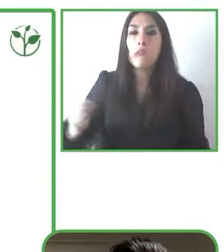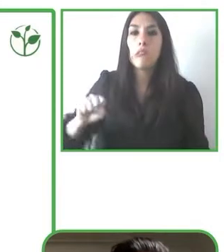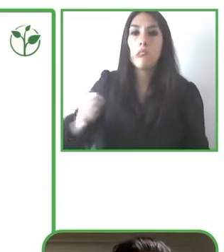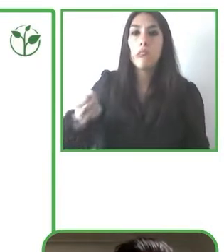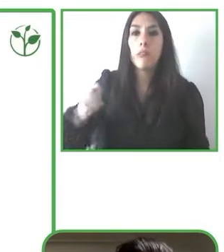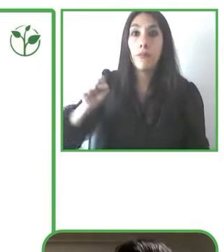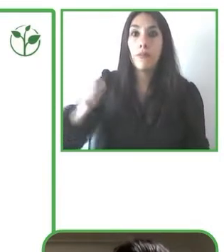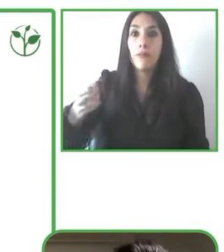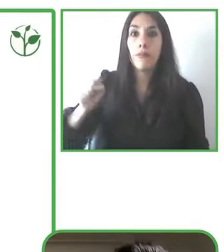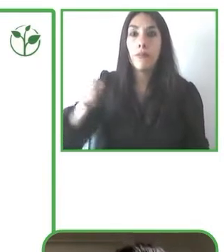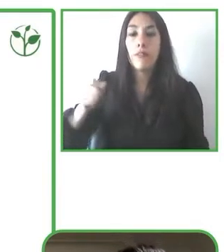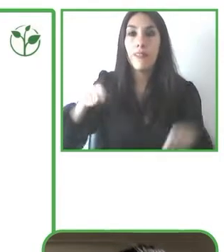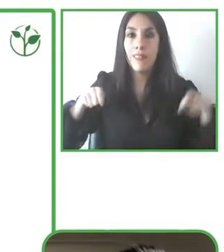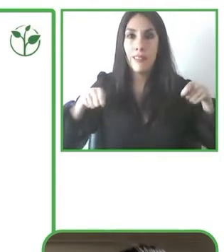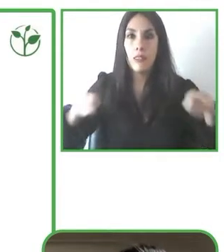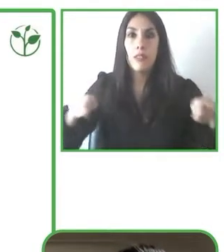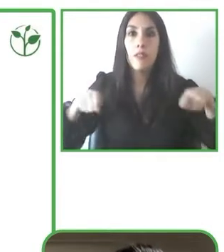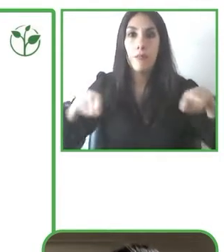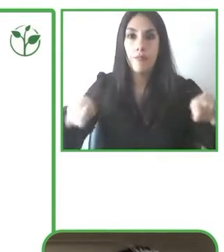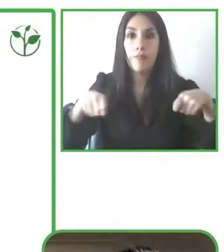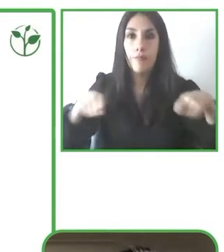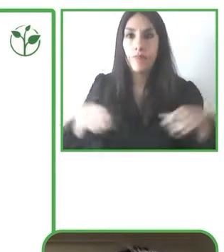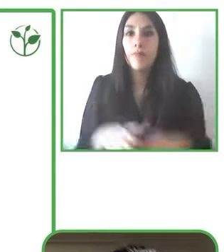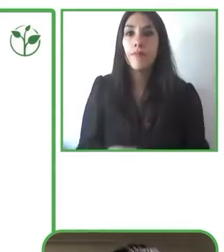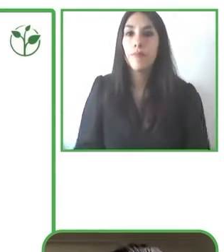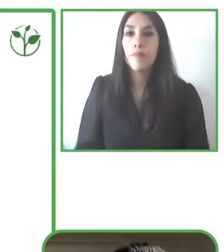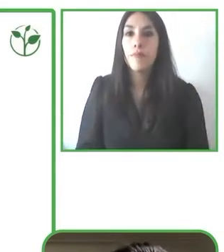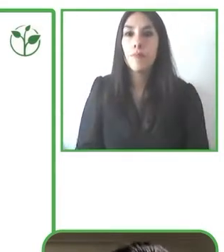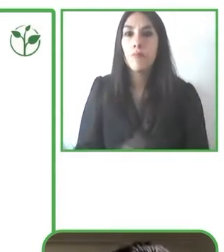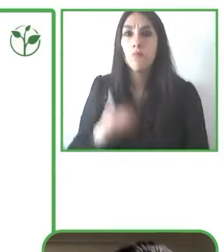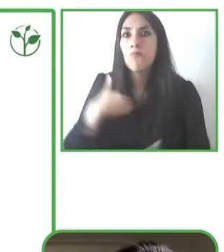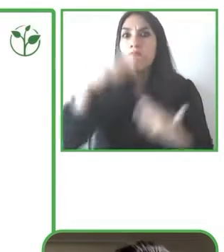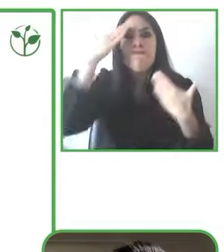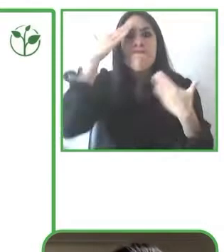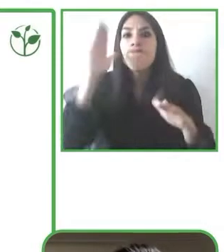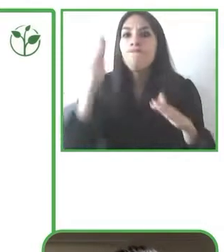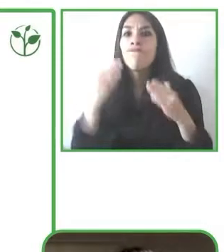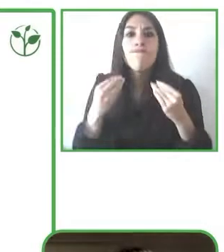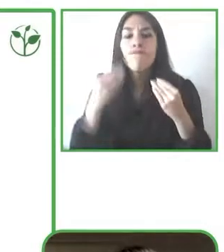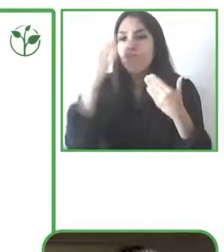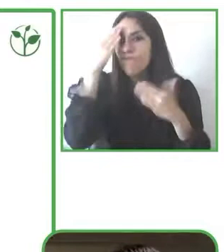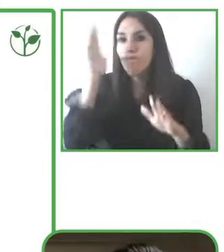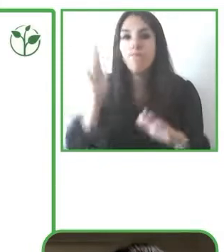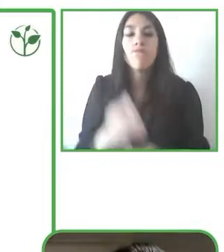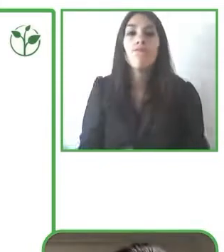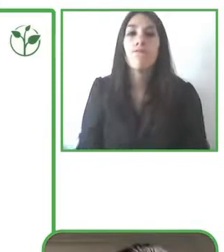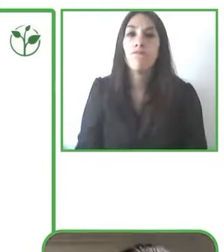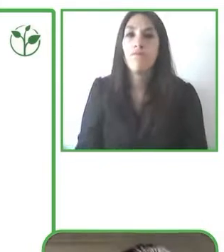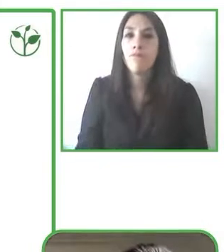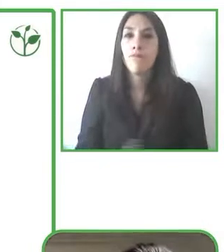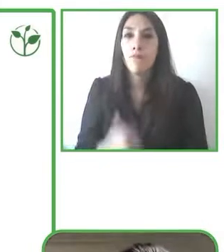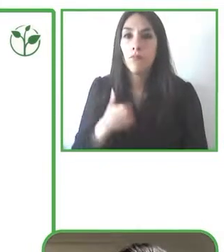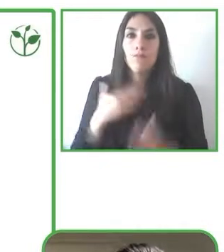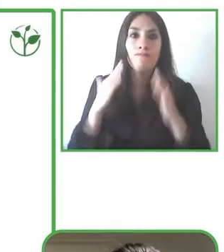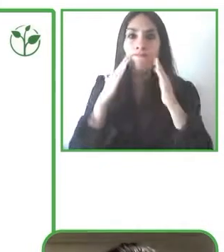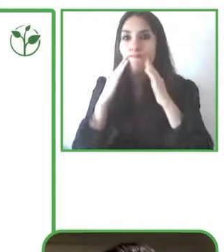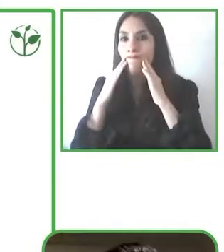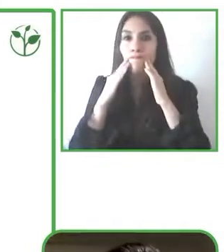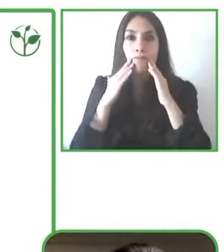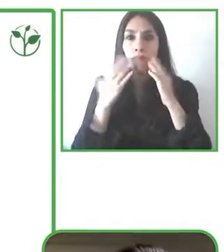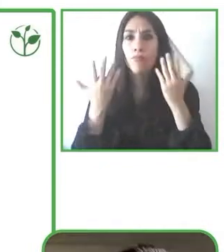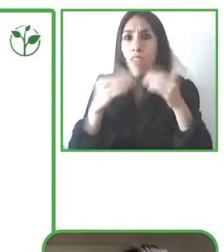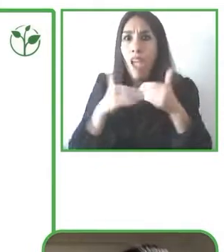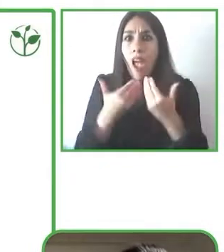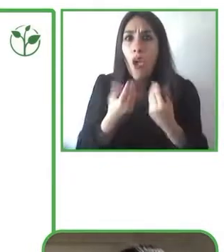maneja desde la barbilla y las personas tienen que empujarlo y hay otras alternativas distintas, así como